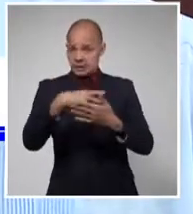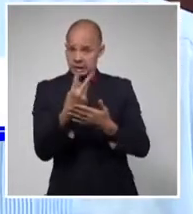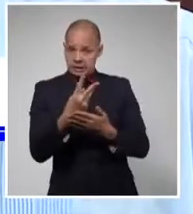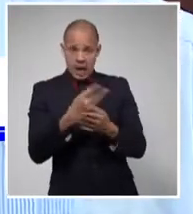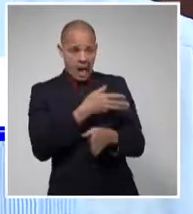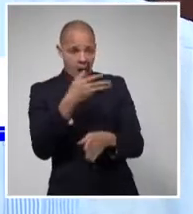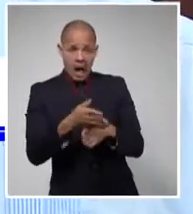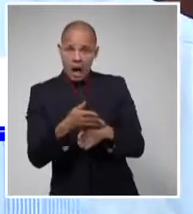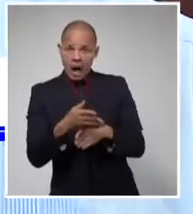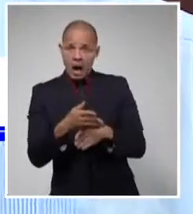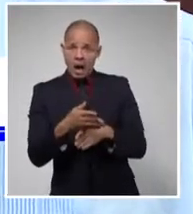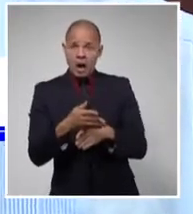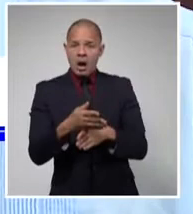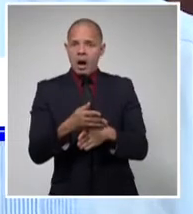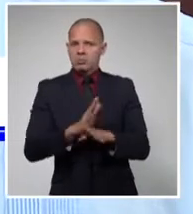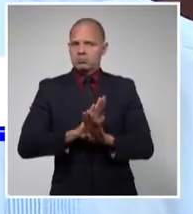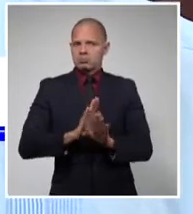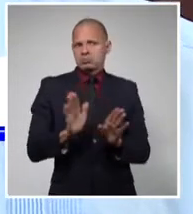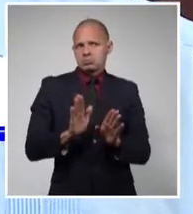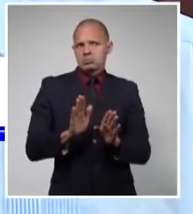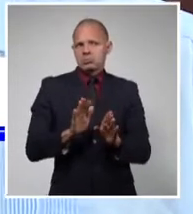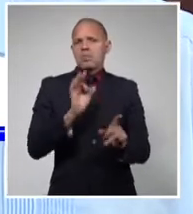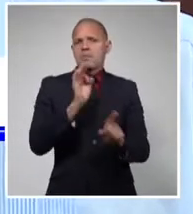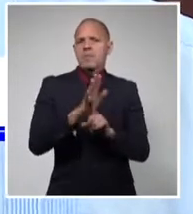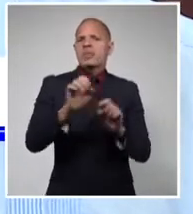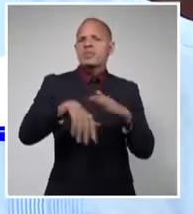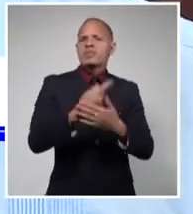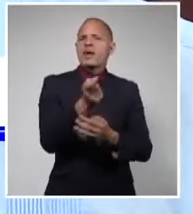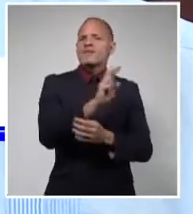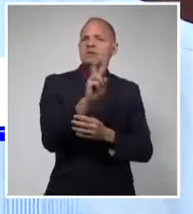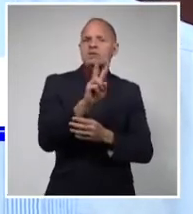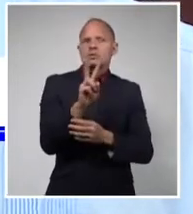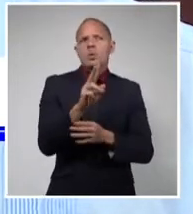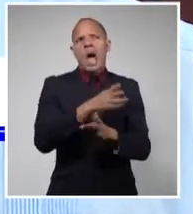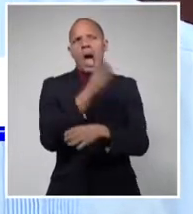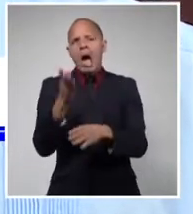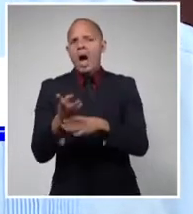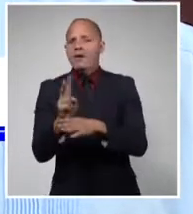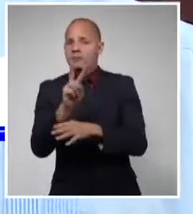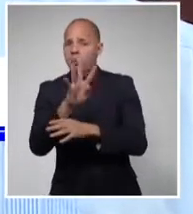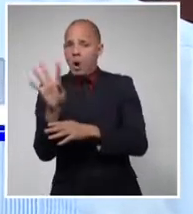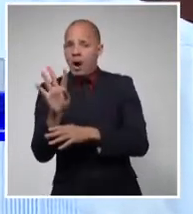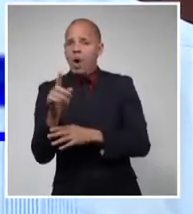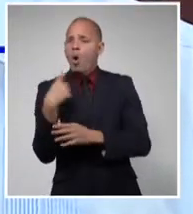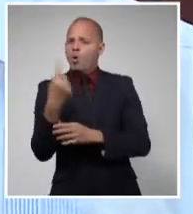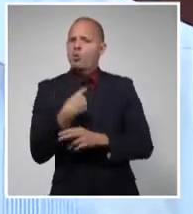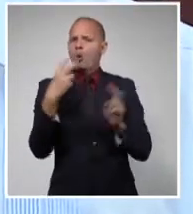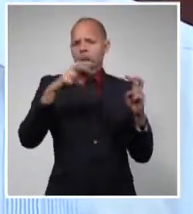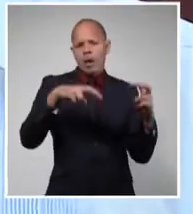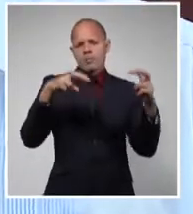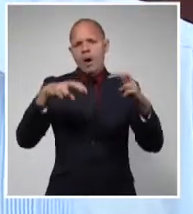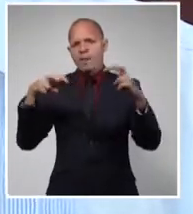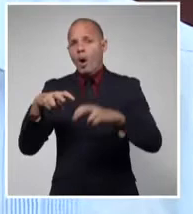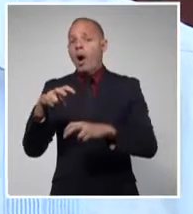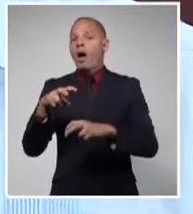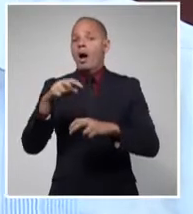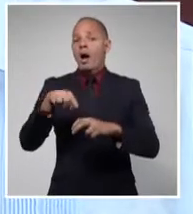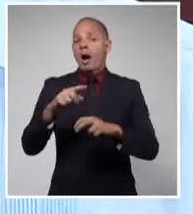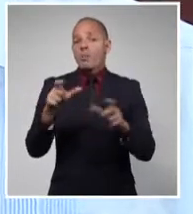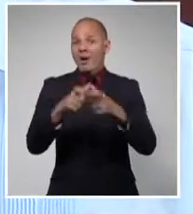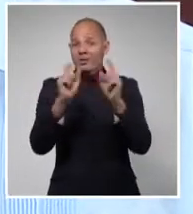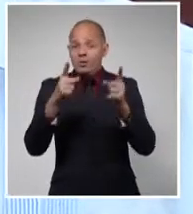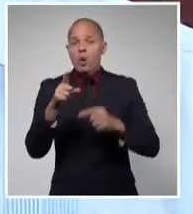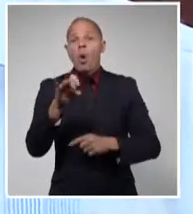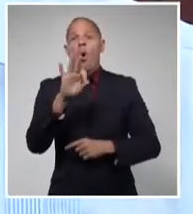trabajo, o sea, 24, 22, 23, 24, 82 citas de trabajo en las cuales se han generado un